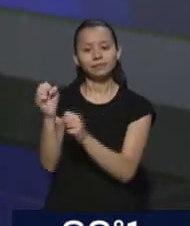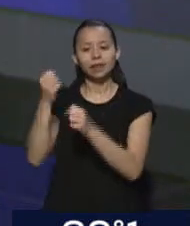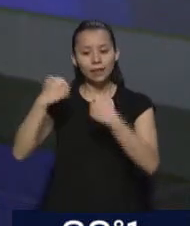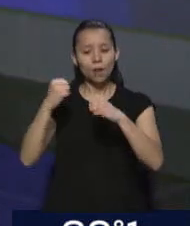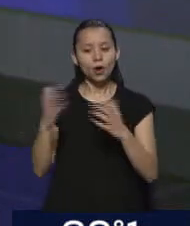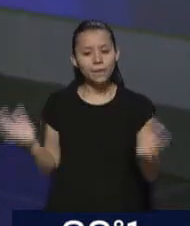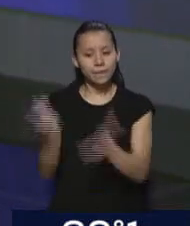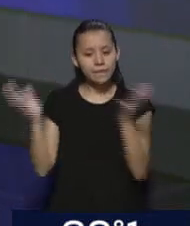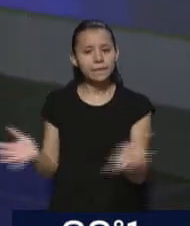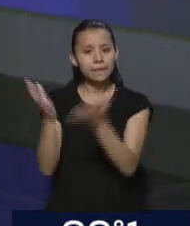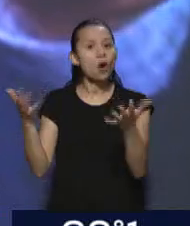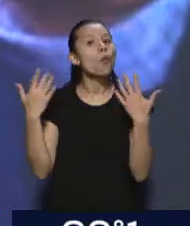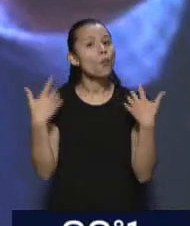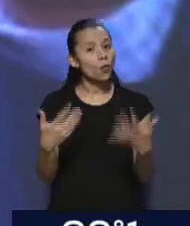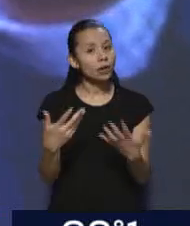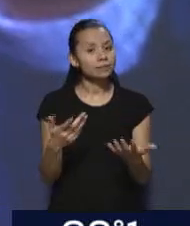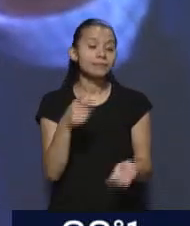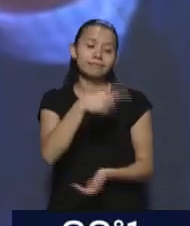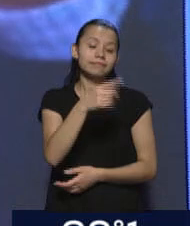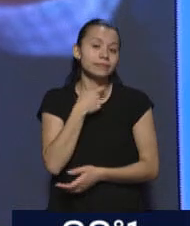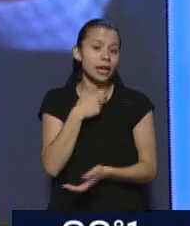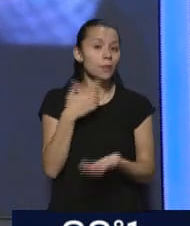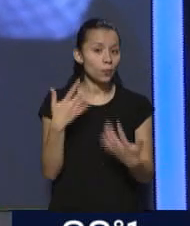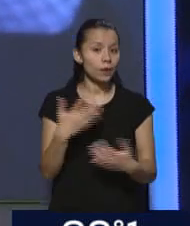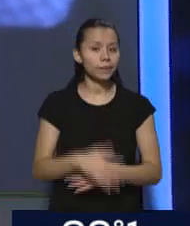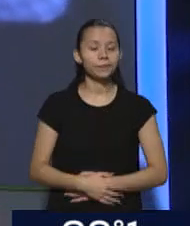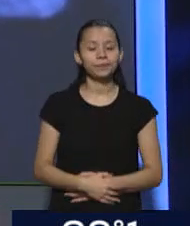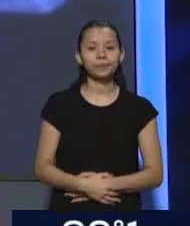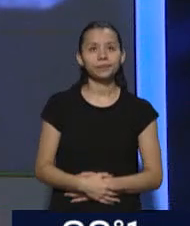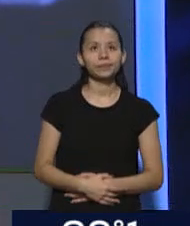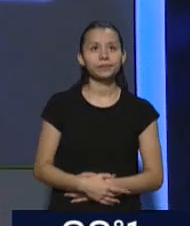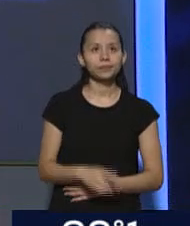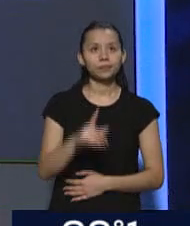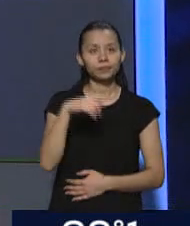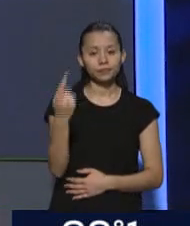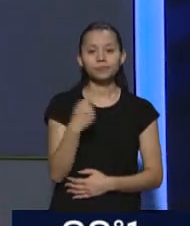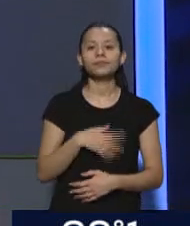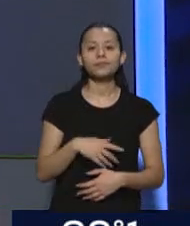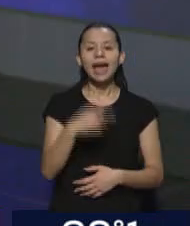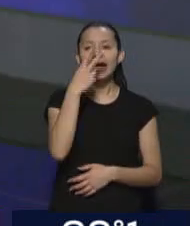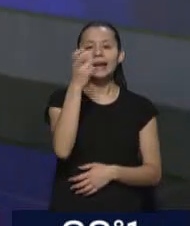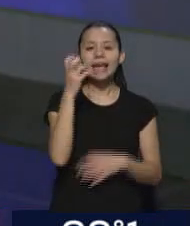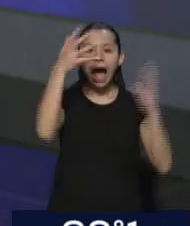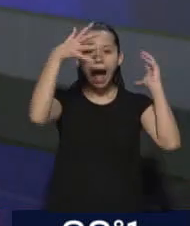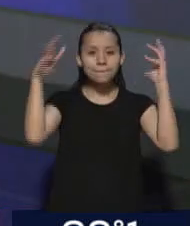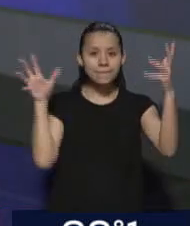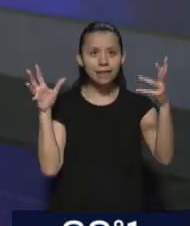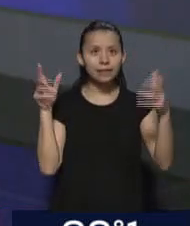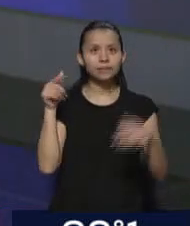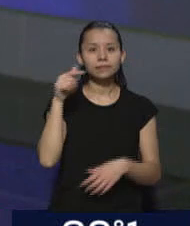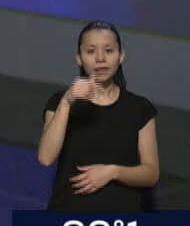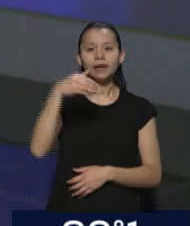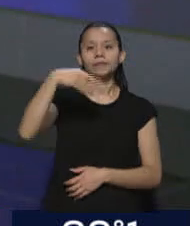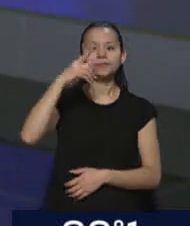van a trabajar en forma conjunta con el Ministerio de Educación. Atento con energía y ambiente, porque a esto va a tener minería.